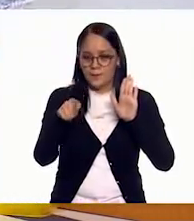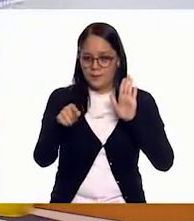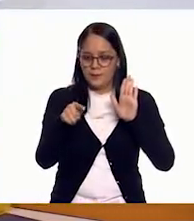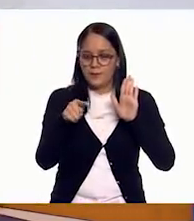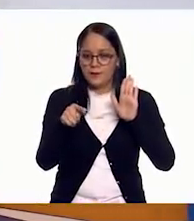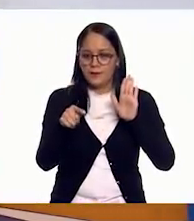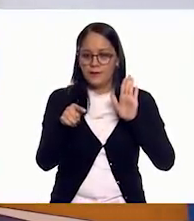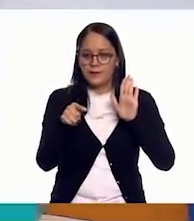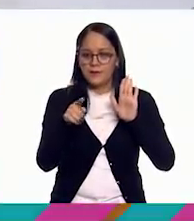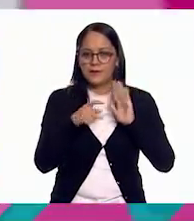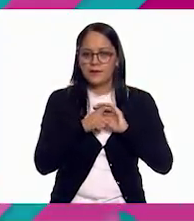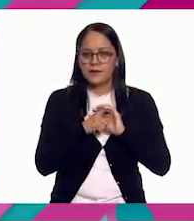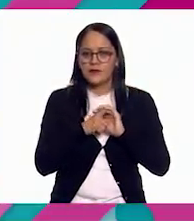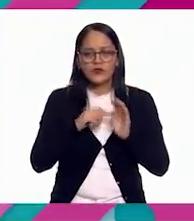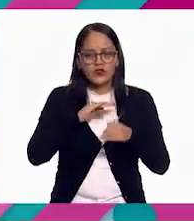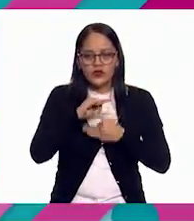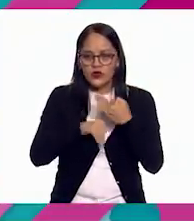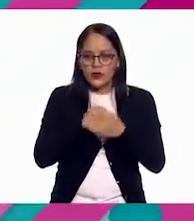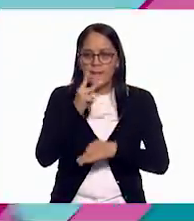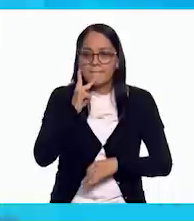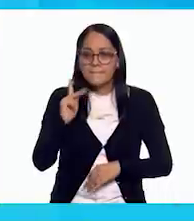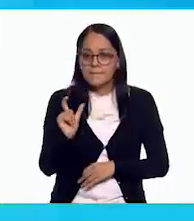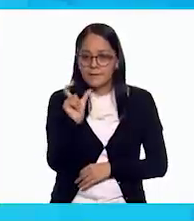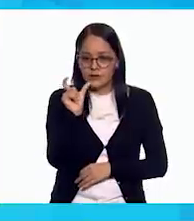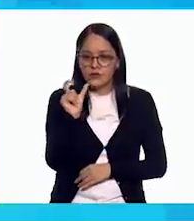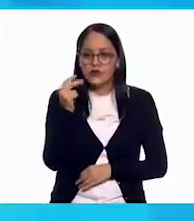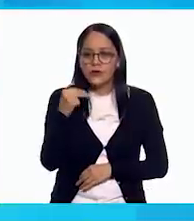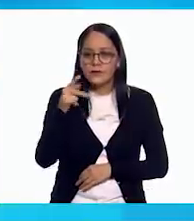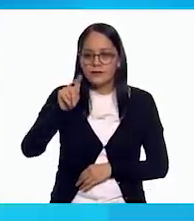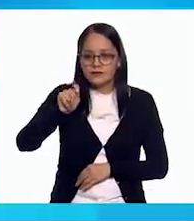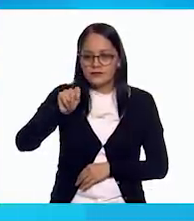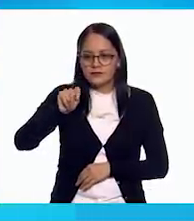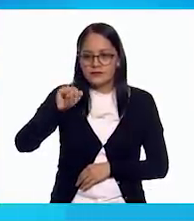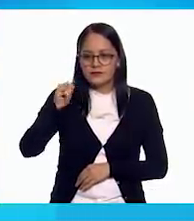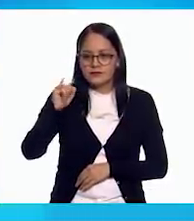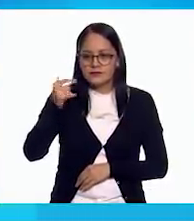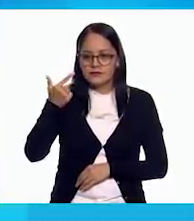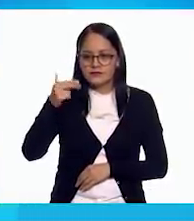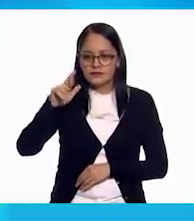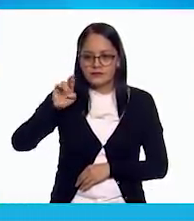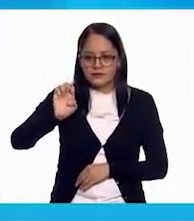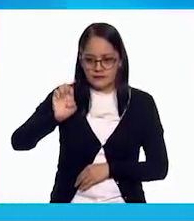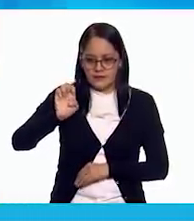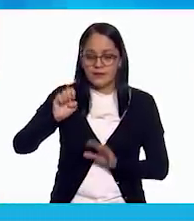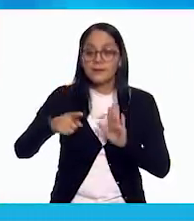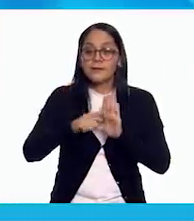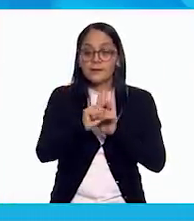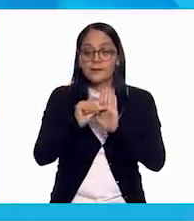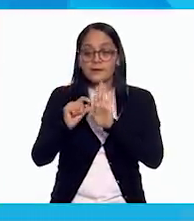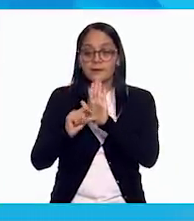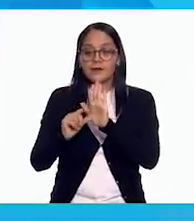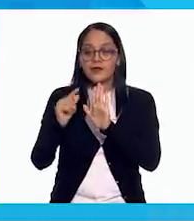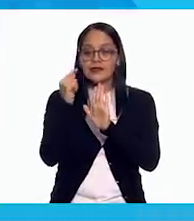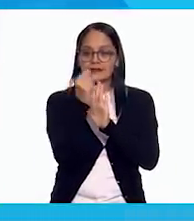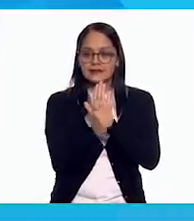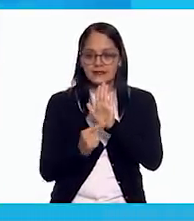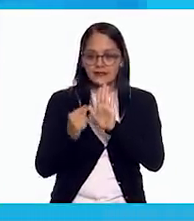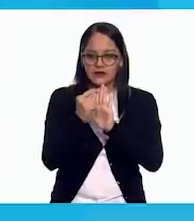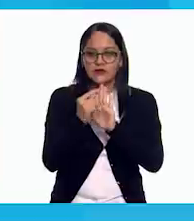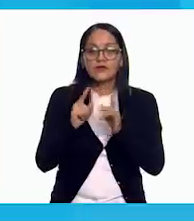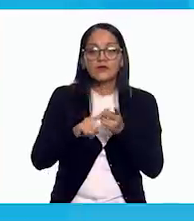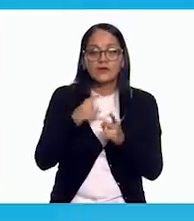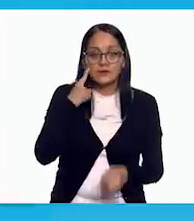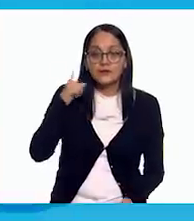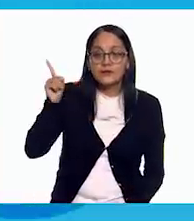todas las palabras donde diga tigre. Ajá. ¿Me ayudas? A ver.